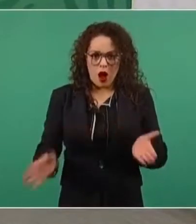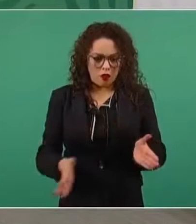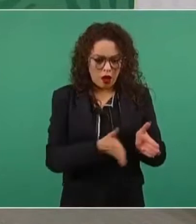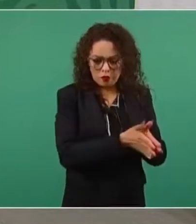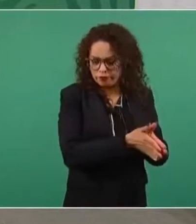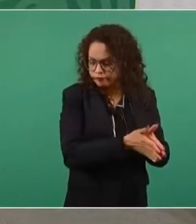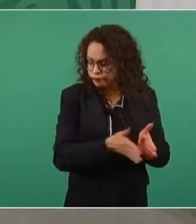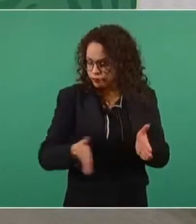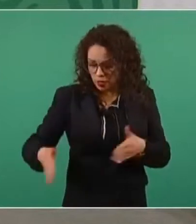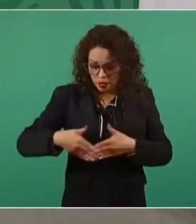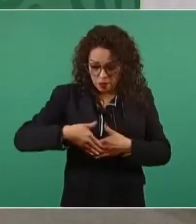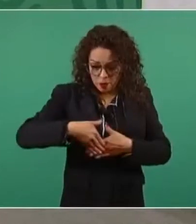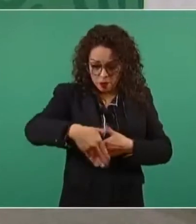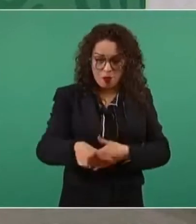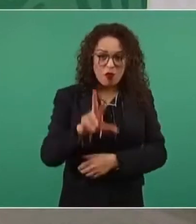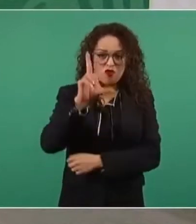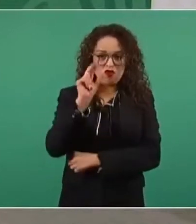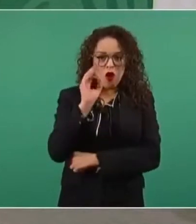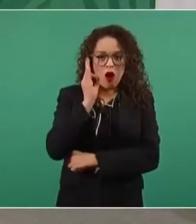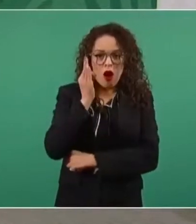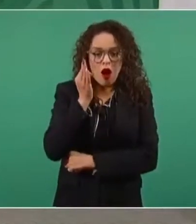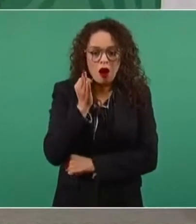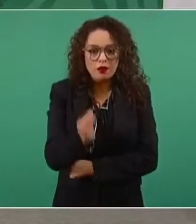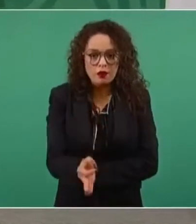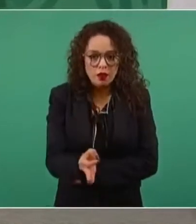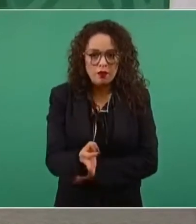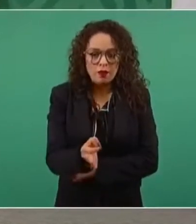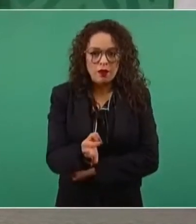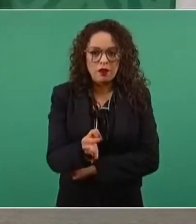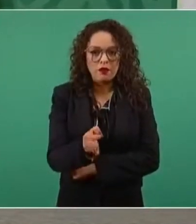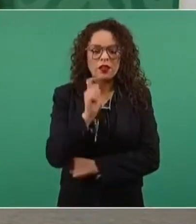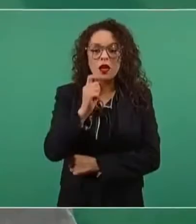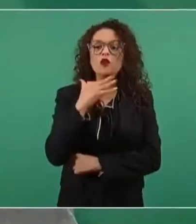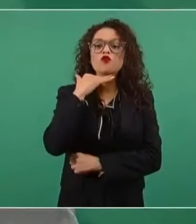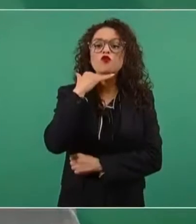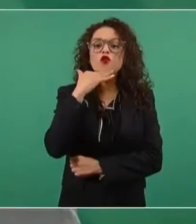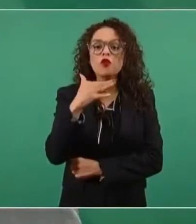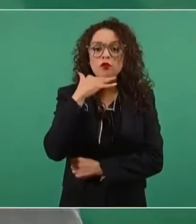permita, no se tolere ni la impunidad ni la corrupción.